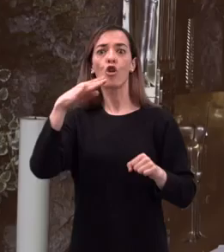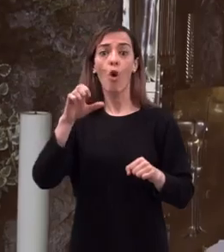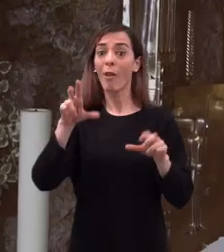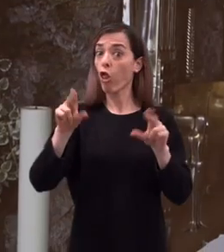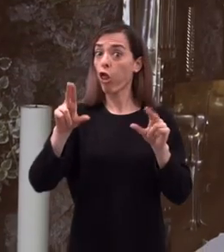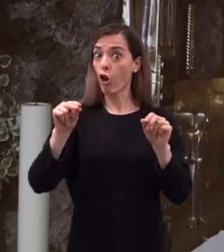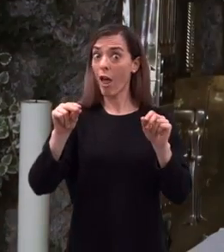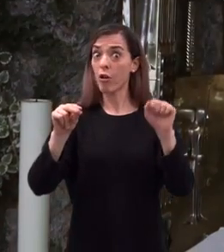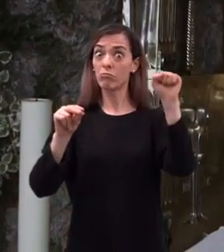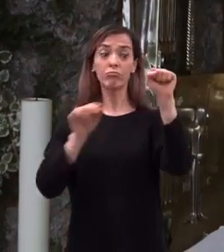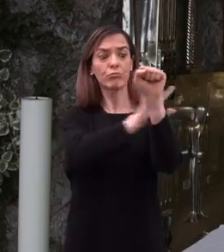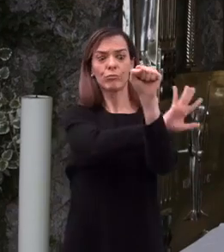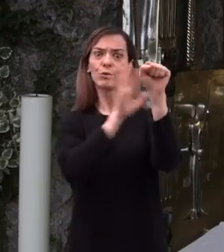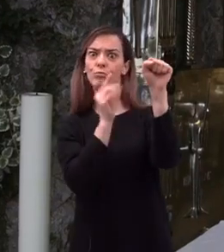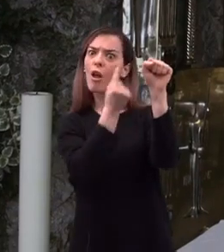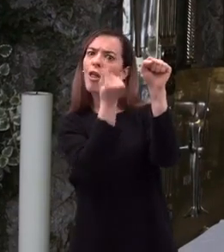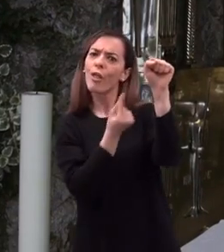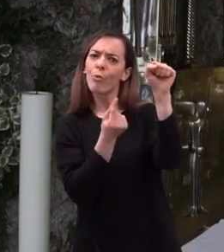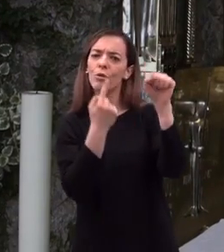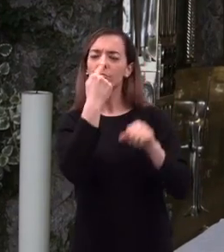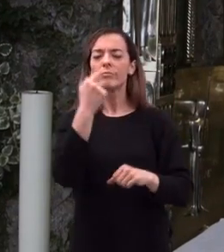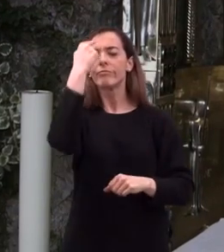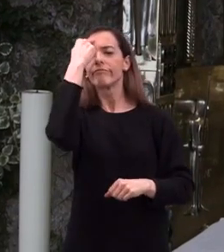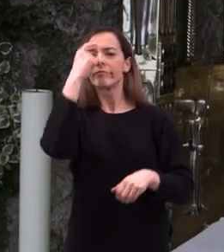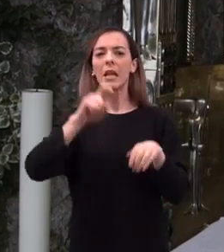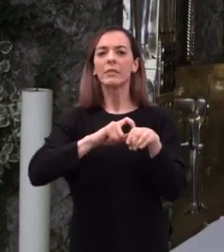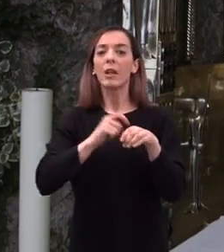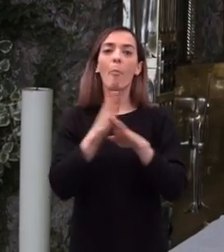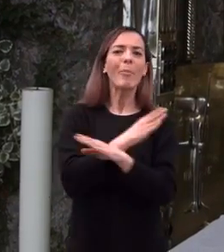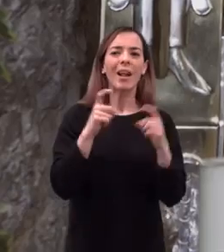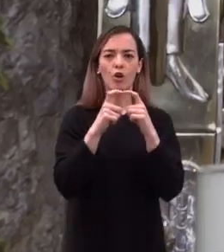con motivos inspirados en el prerrománico asturiano